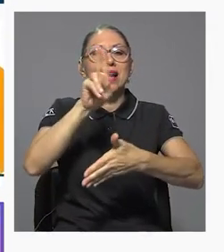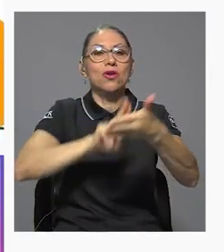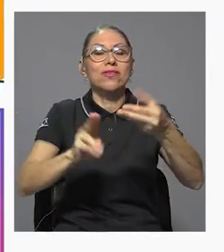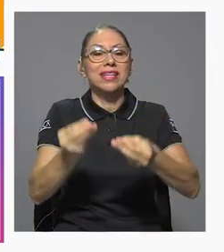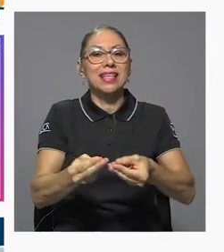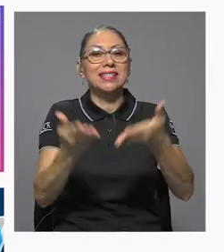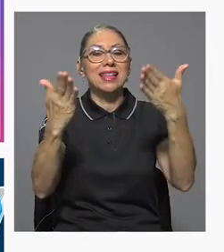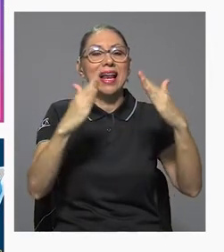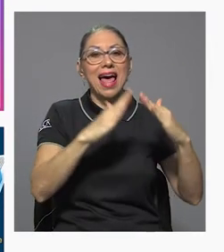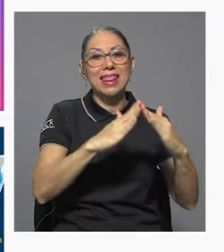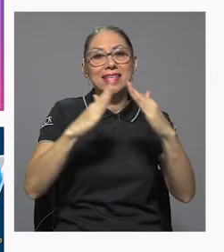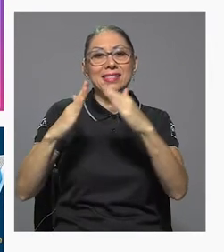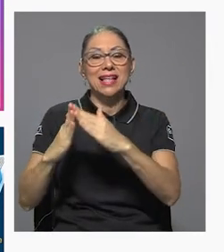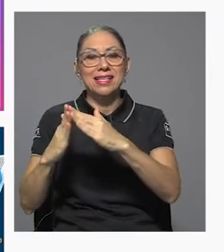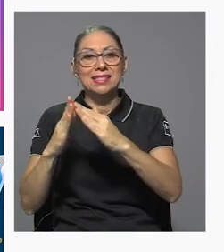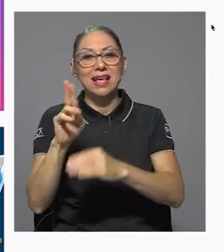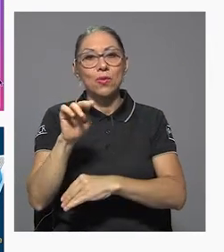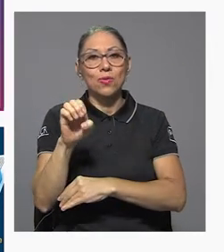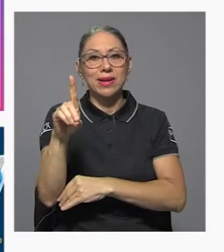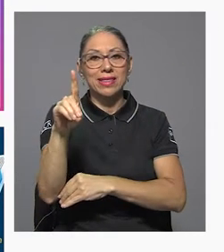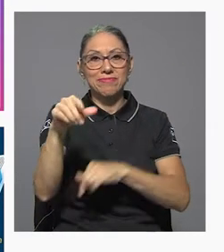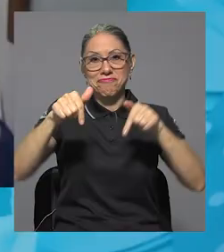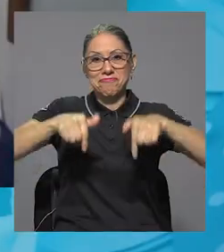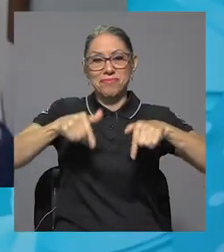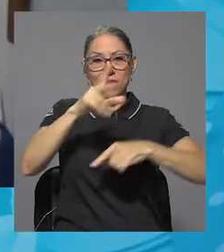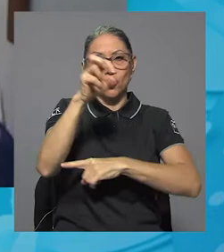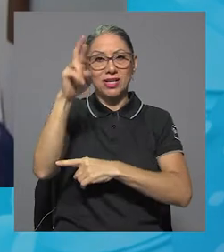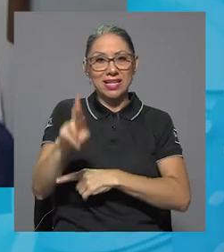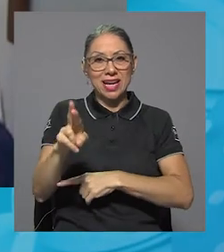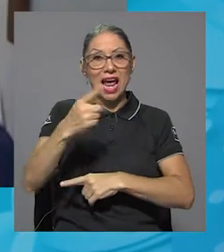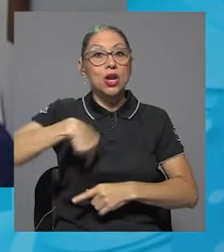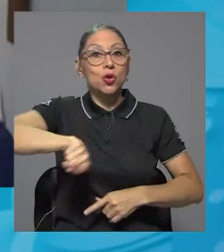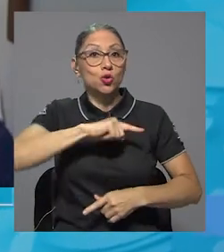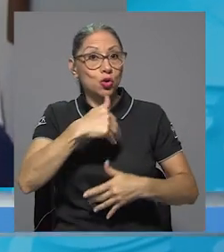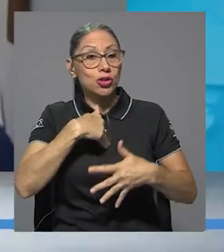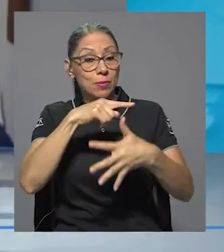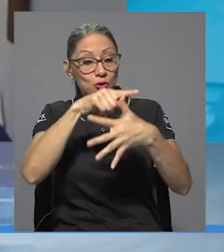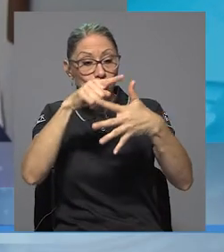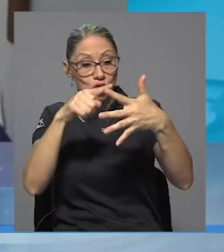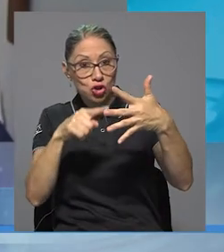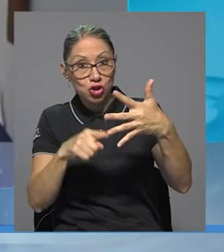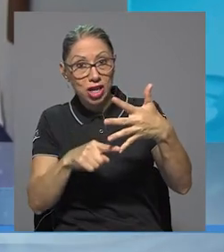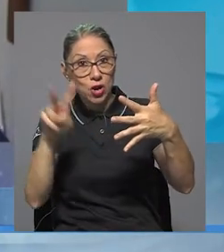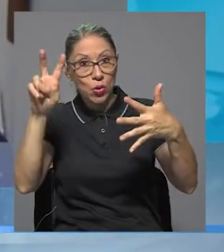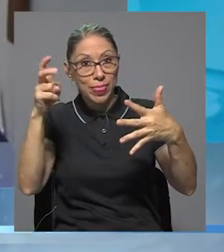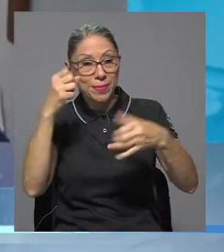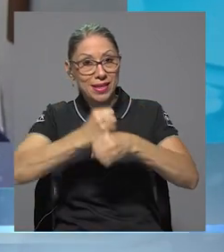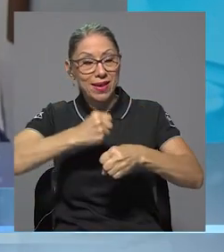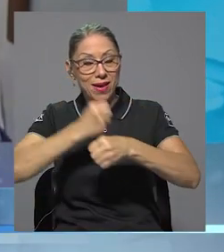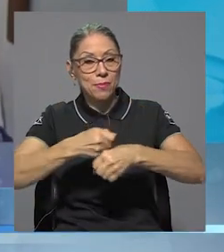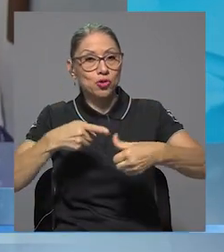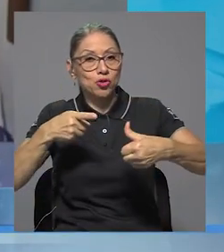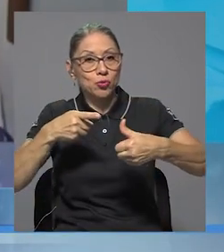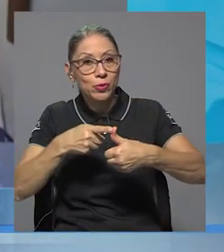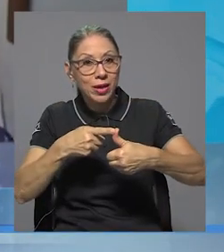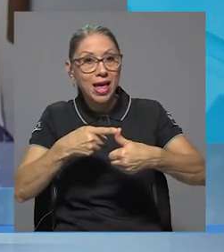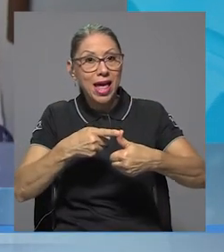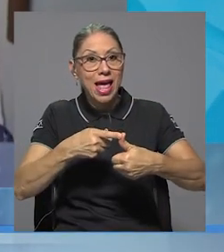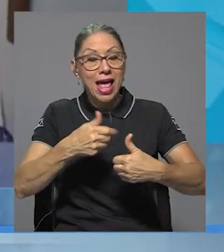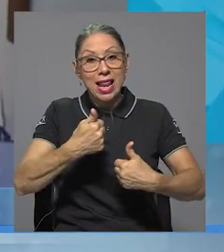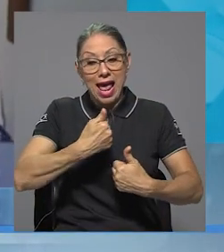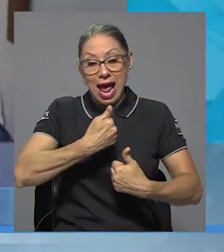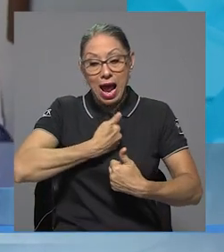distancia de Costa Rica y nosotros tenemos cinco líneas sobre las cuales trabajamos que son la